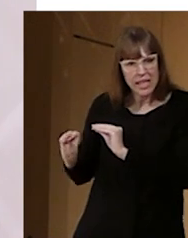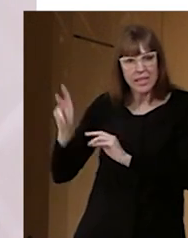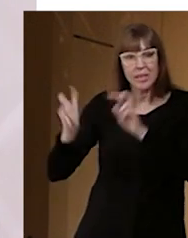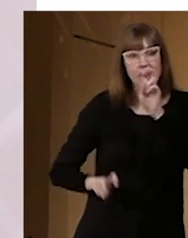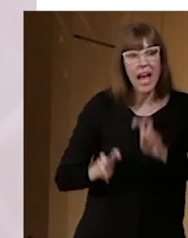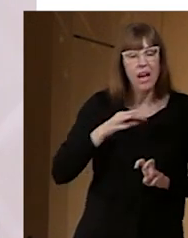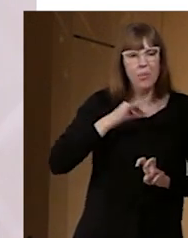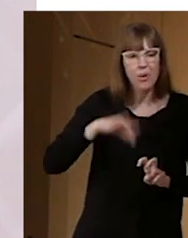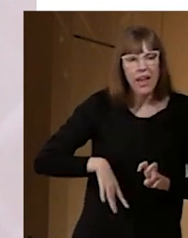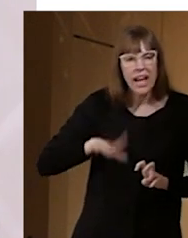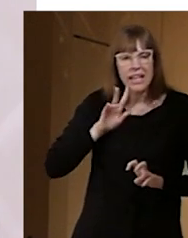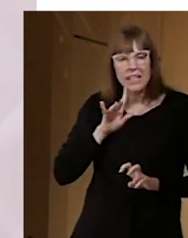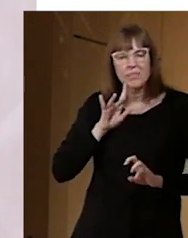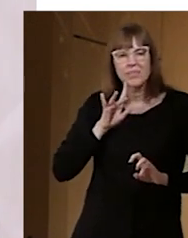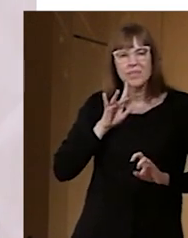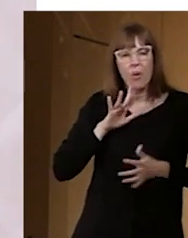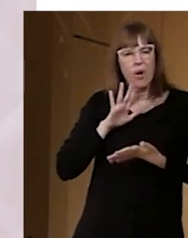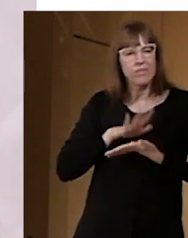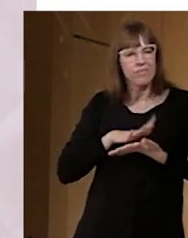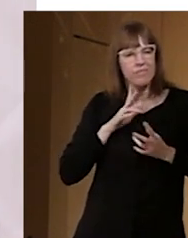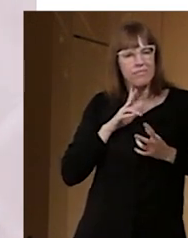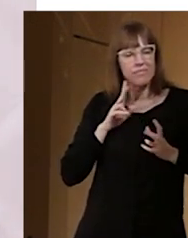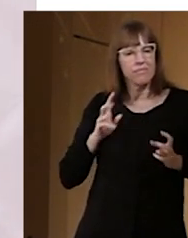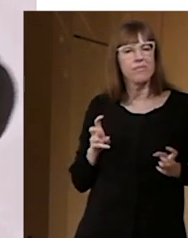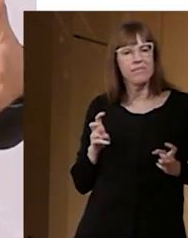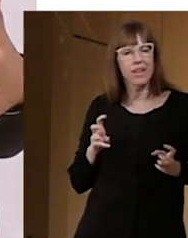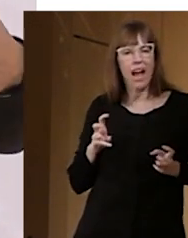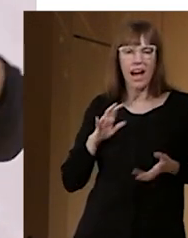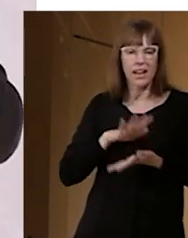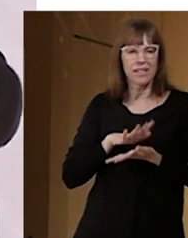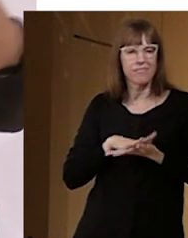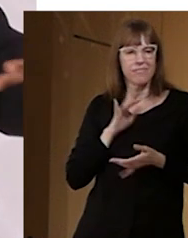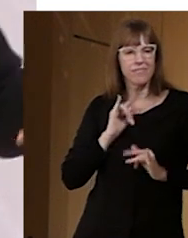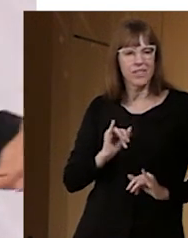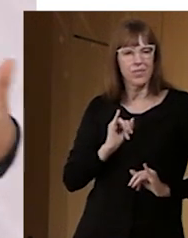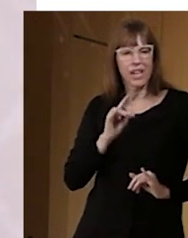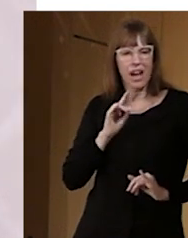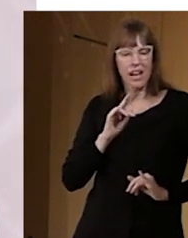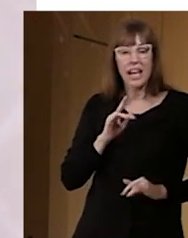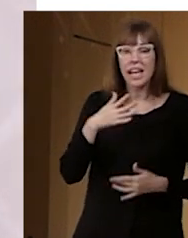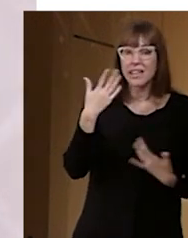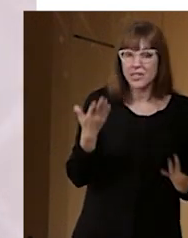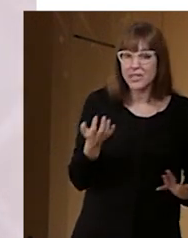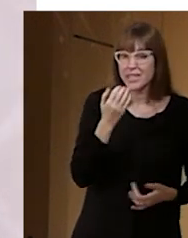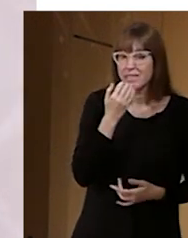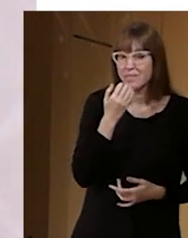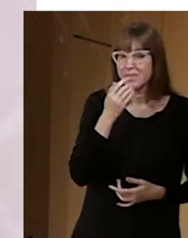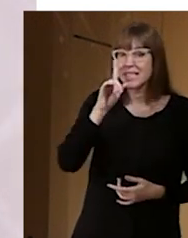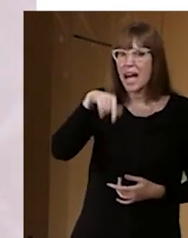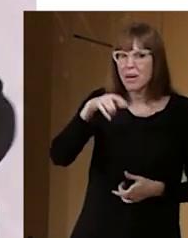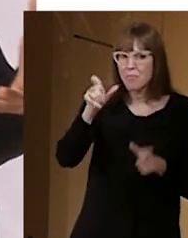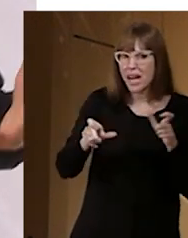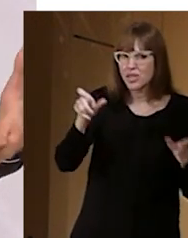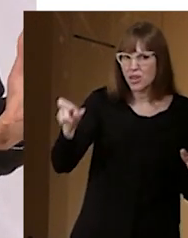de ese espectáculo y que todo el público es consciente de que en ese patio de butacas, digamos, hay personas